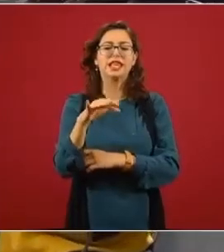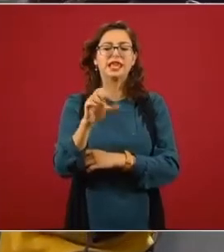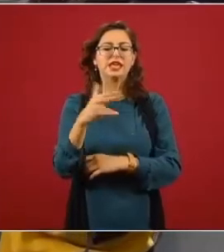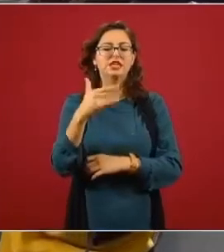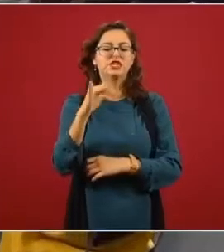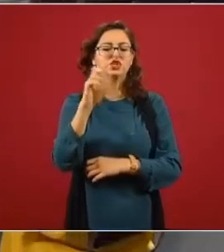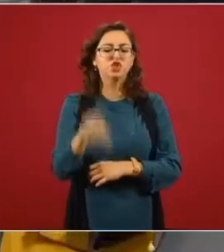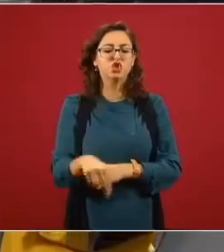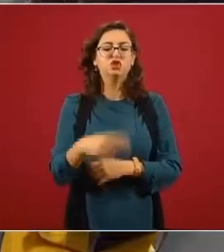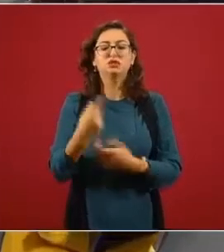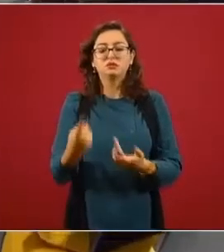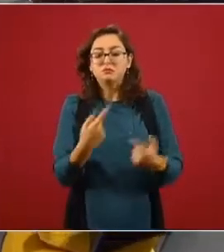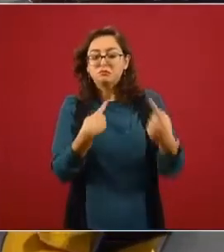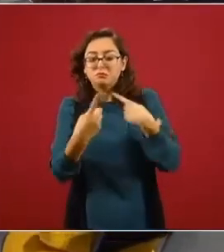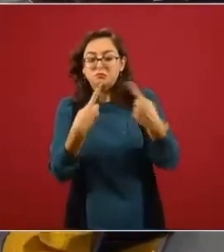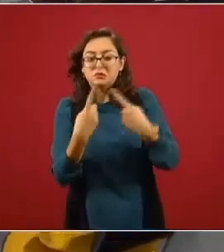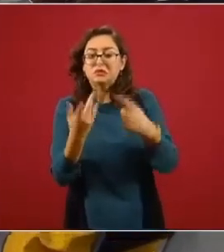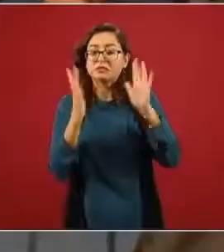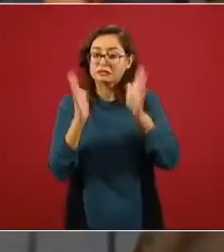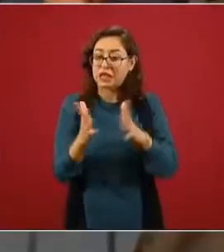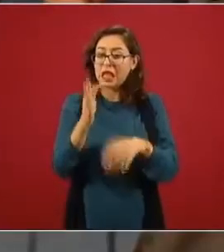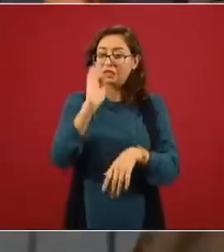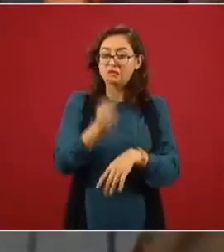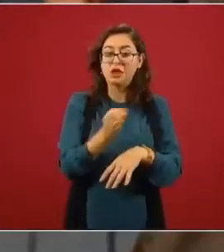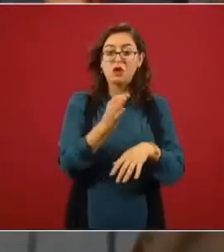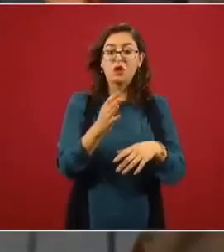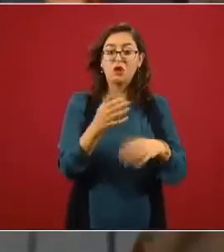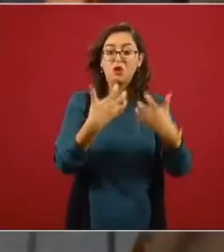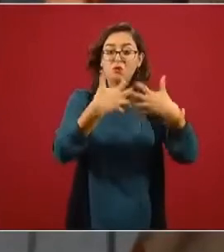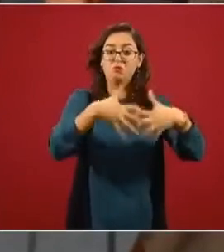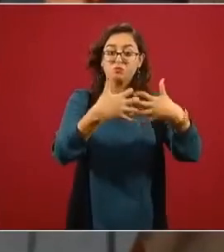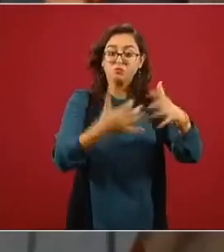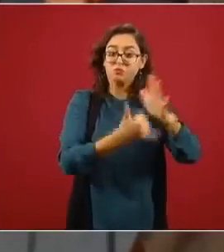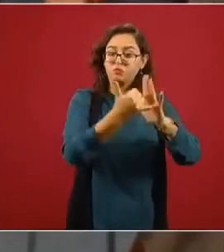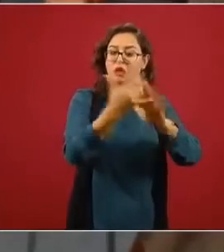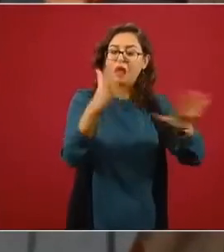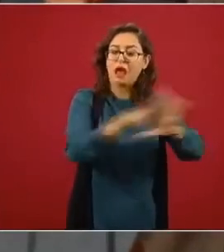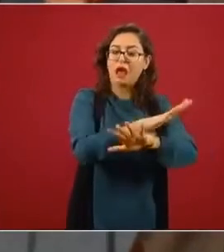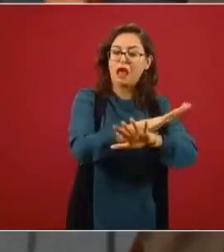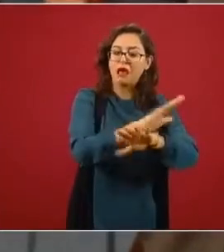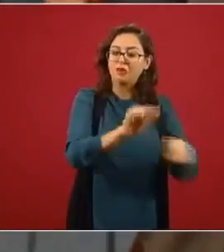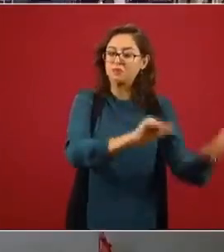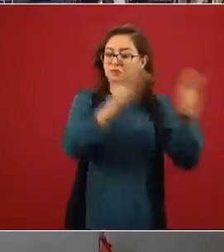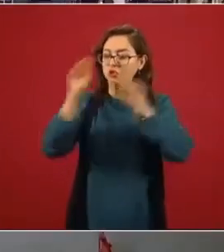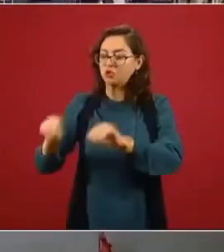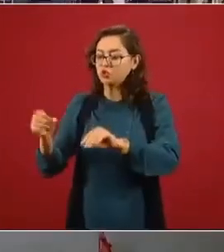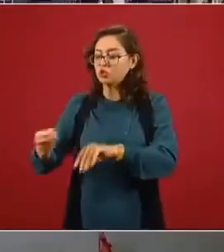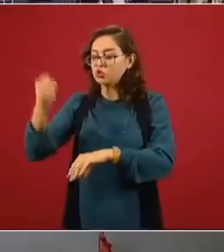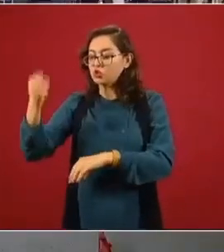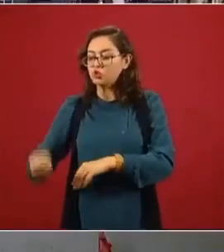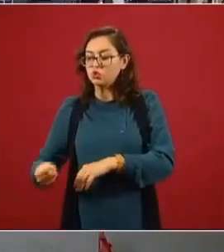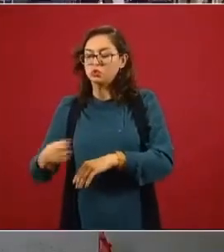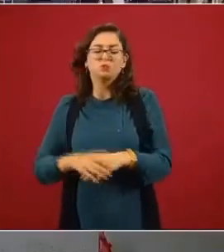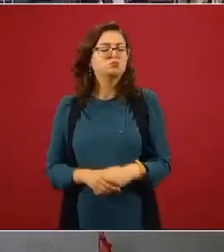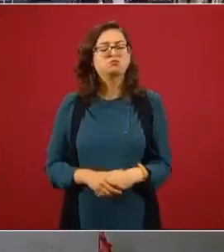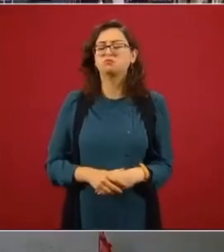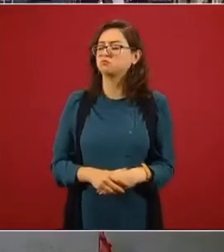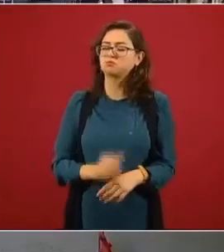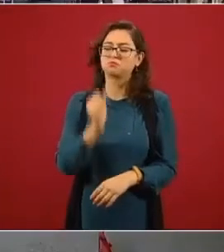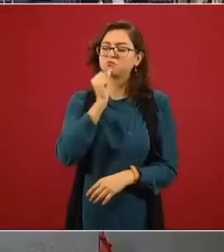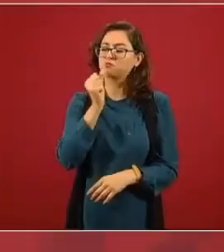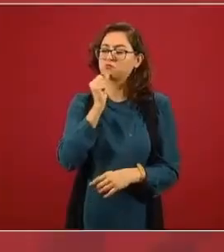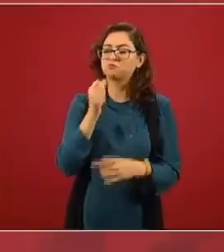aceptaron emigrar para el sur? No, quedamos en qué íbamos a hablar, pero yo sí les dije con mucha